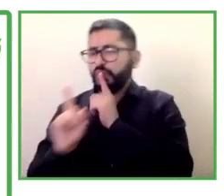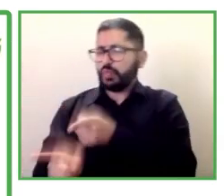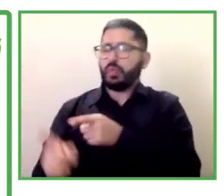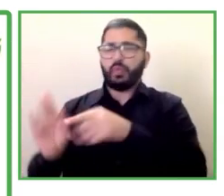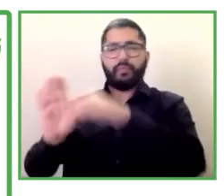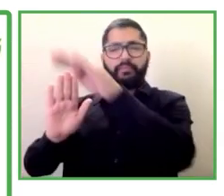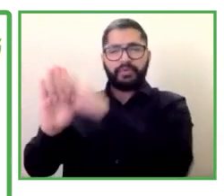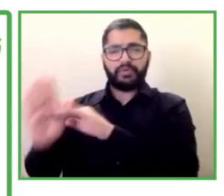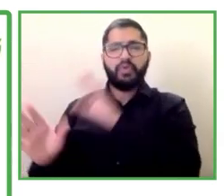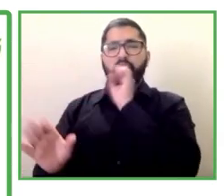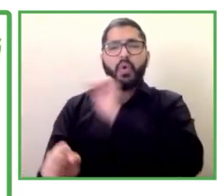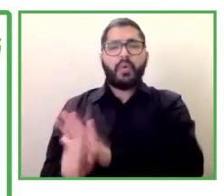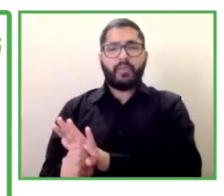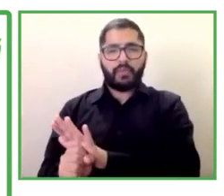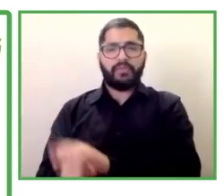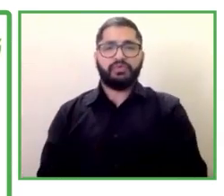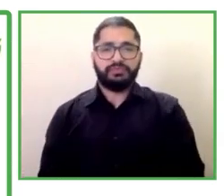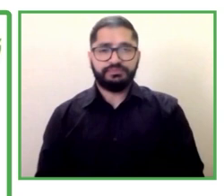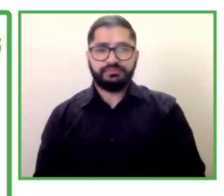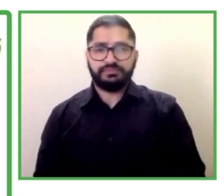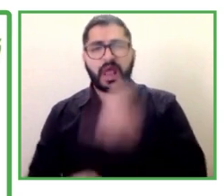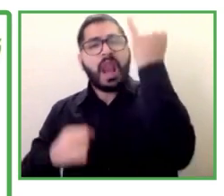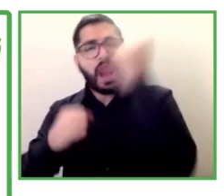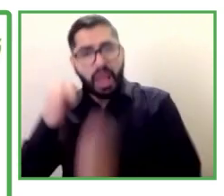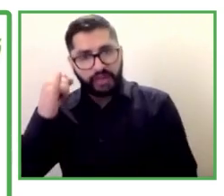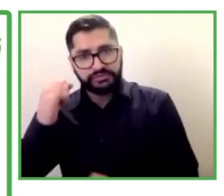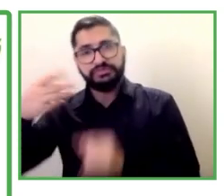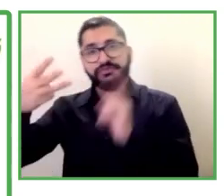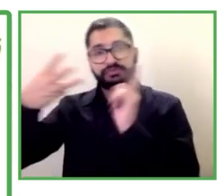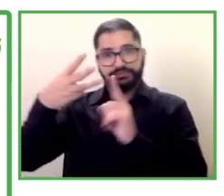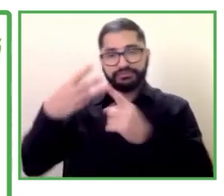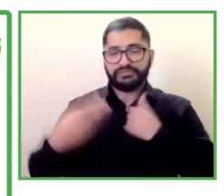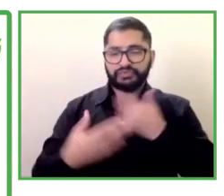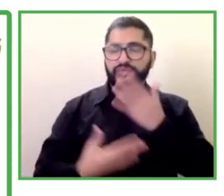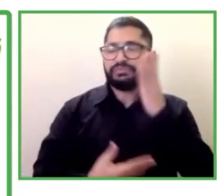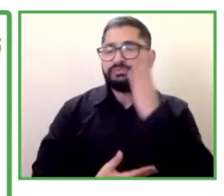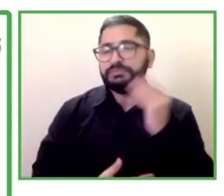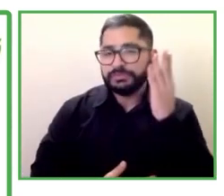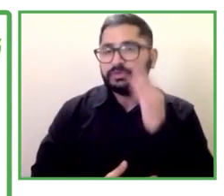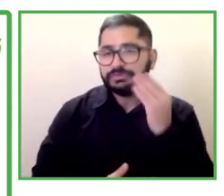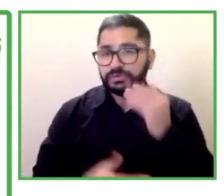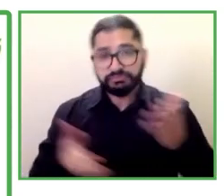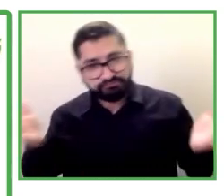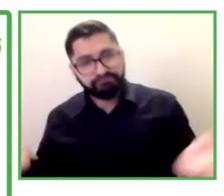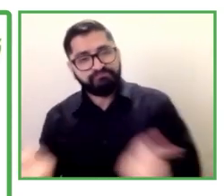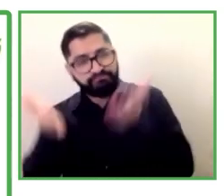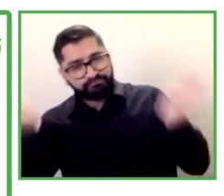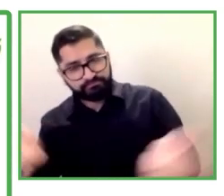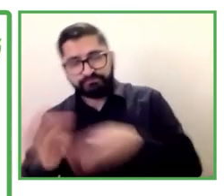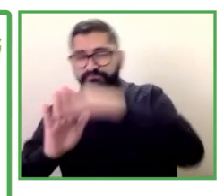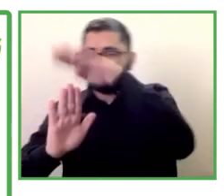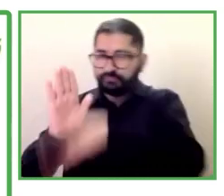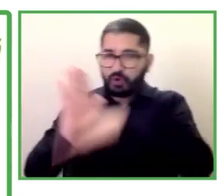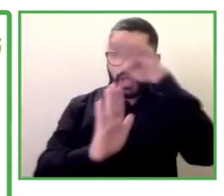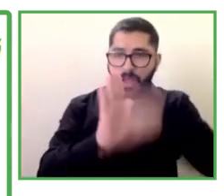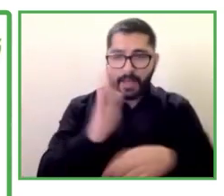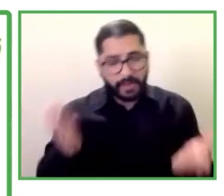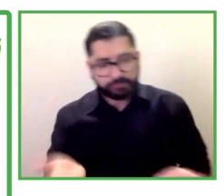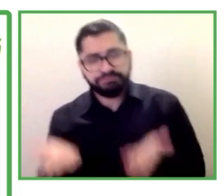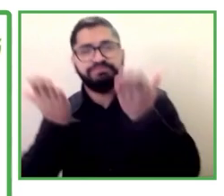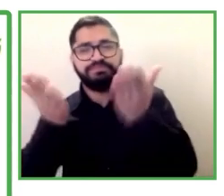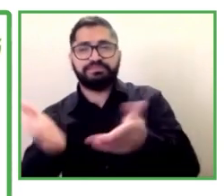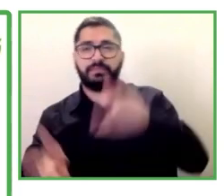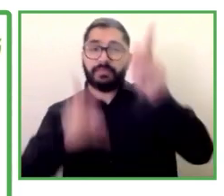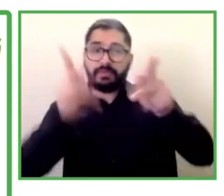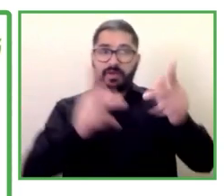actuación que les voy a exponer consiste en promover medidas que favorezcan el acceso al empleo de las